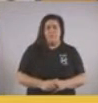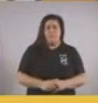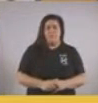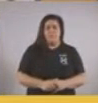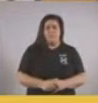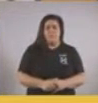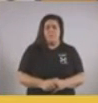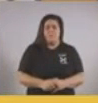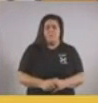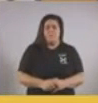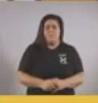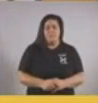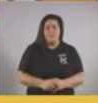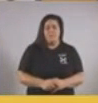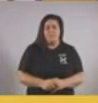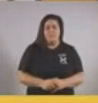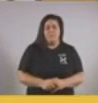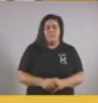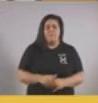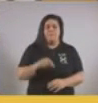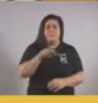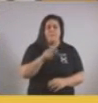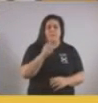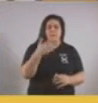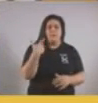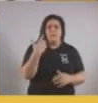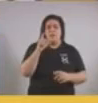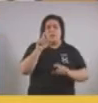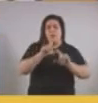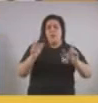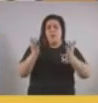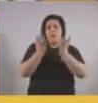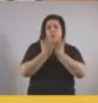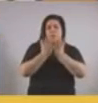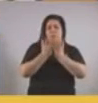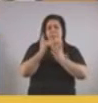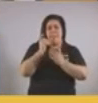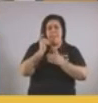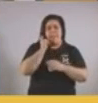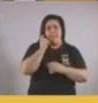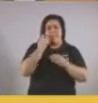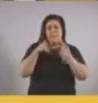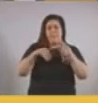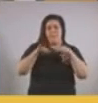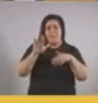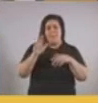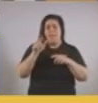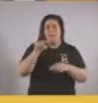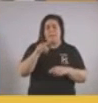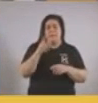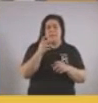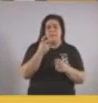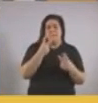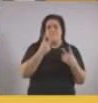En esto, los estudiantes de mayor edad son quienes más usan el transporte público.